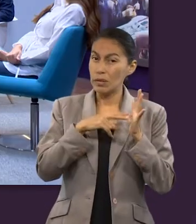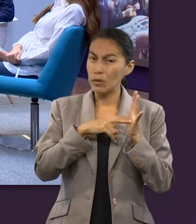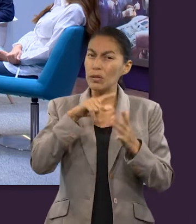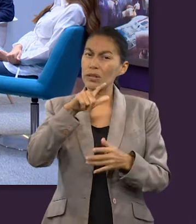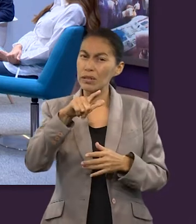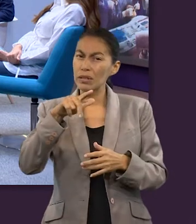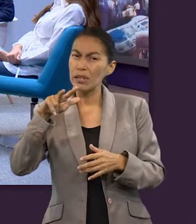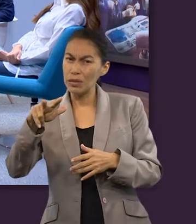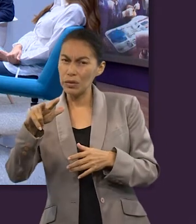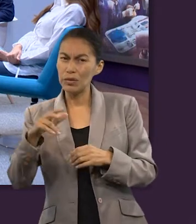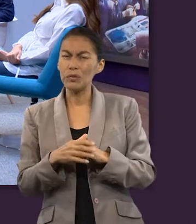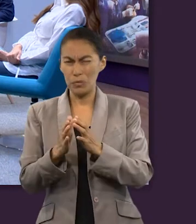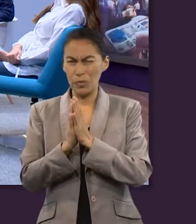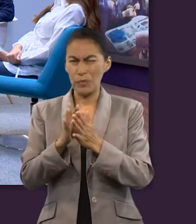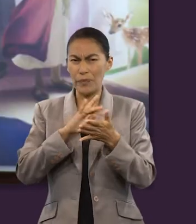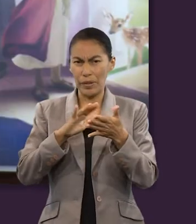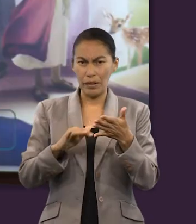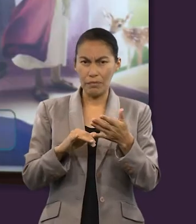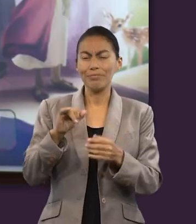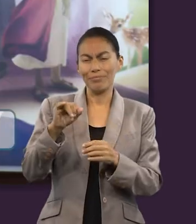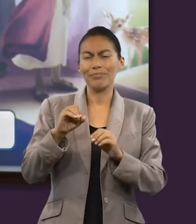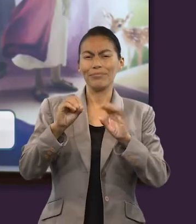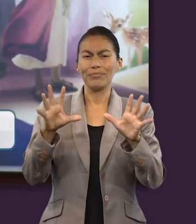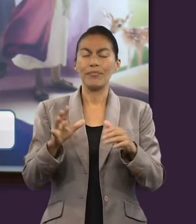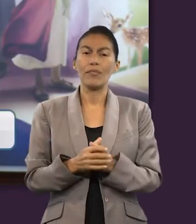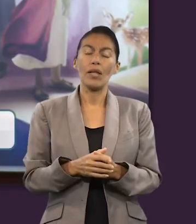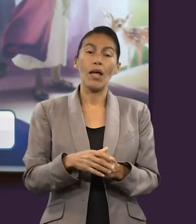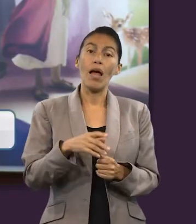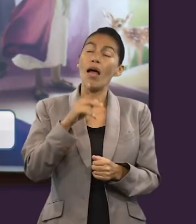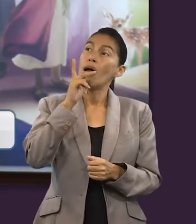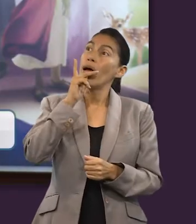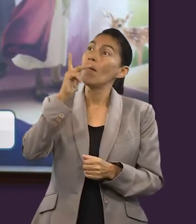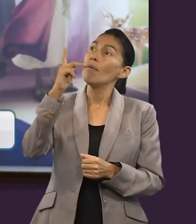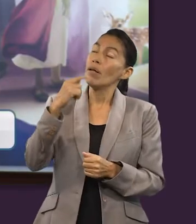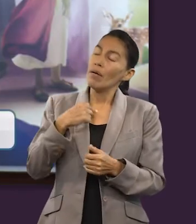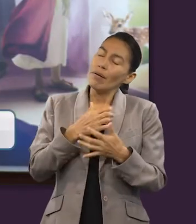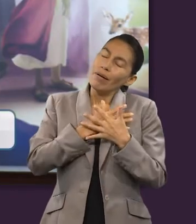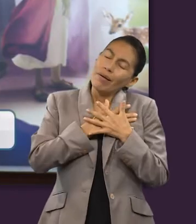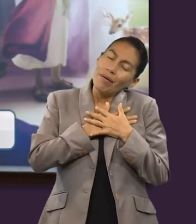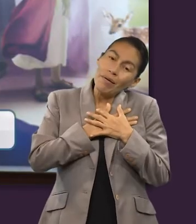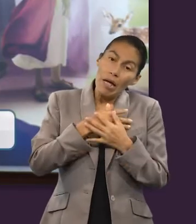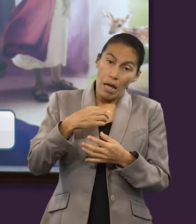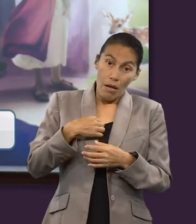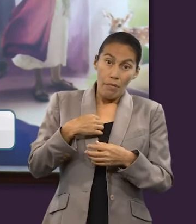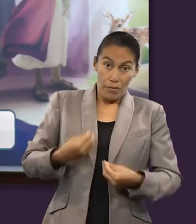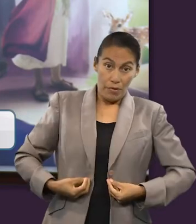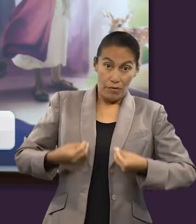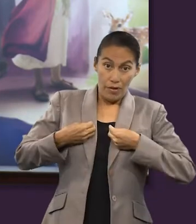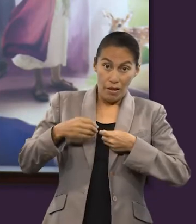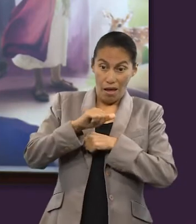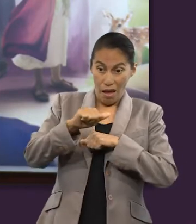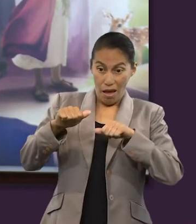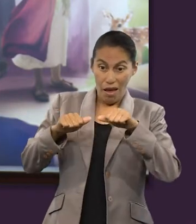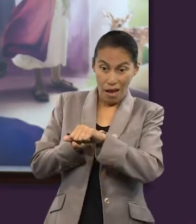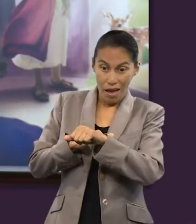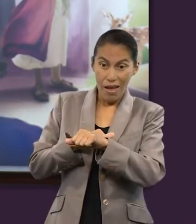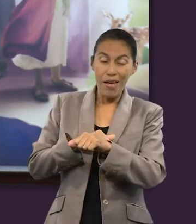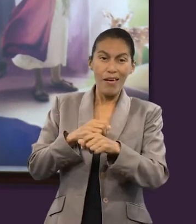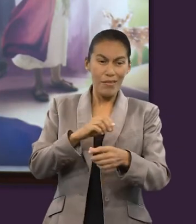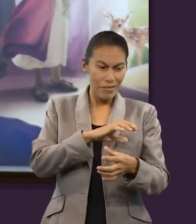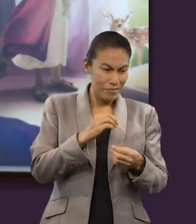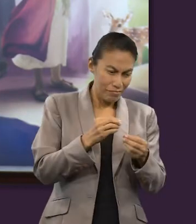10, 17 y 18? Claro, por eso me ama el Padre, porque yo pongo mi vida para